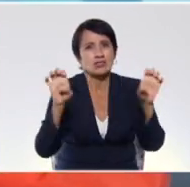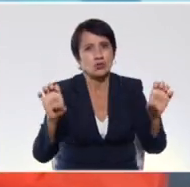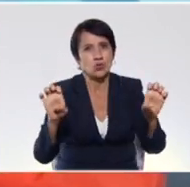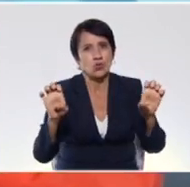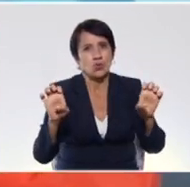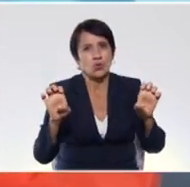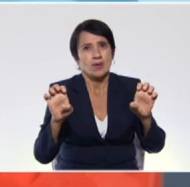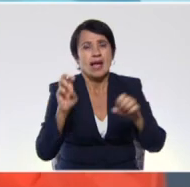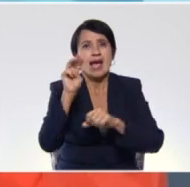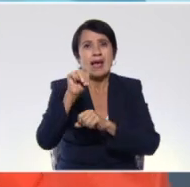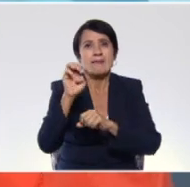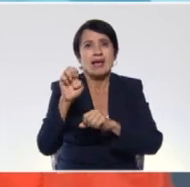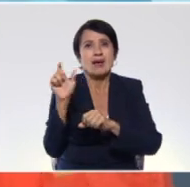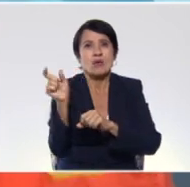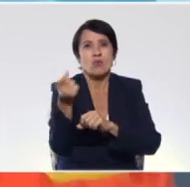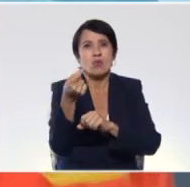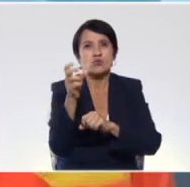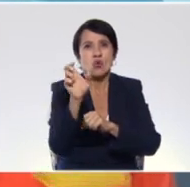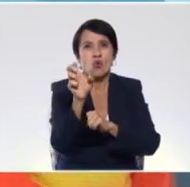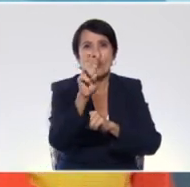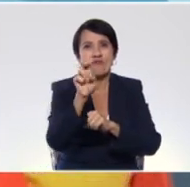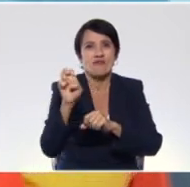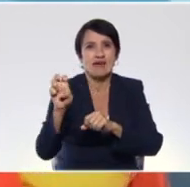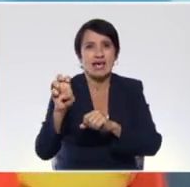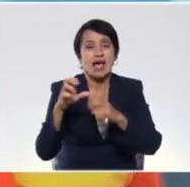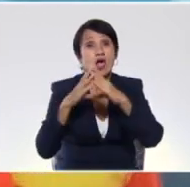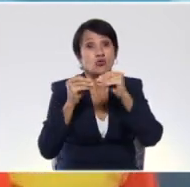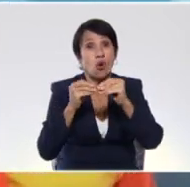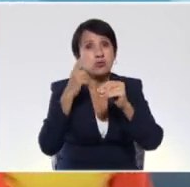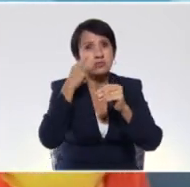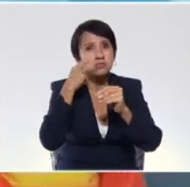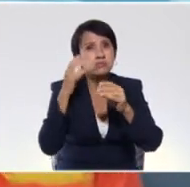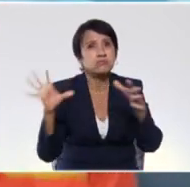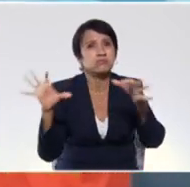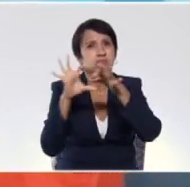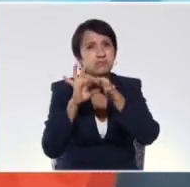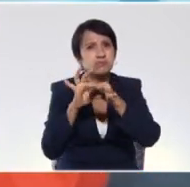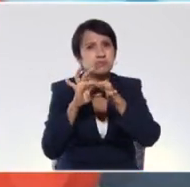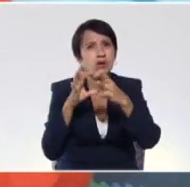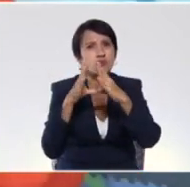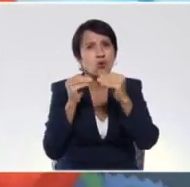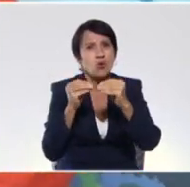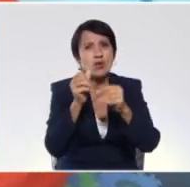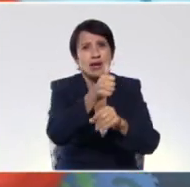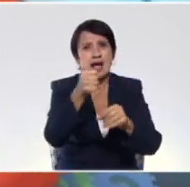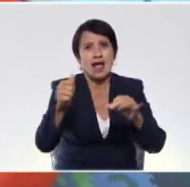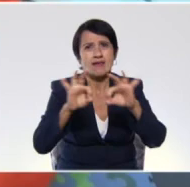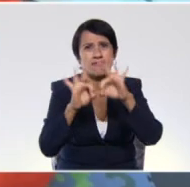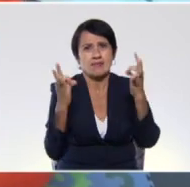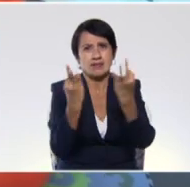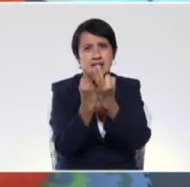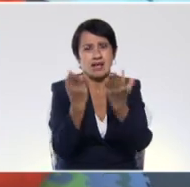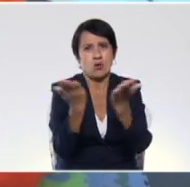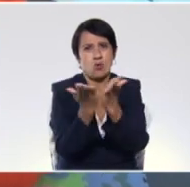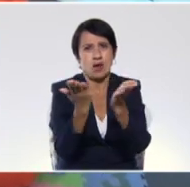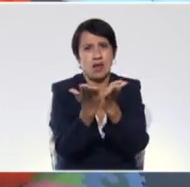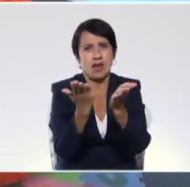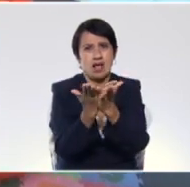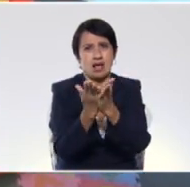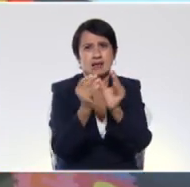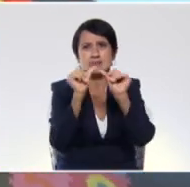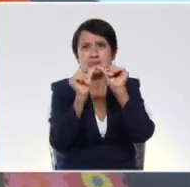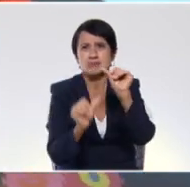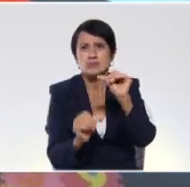Educación, me.gov.be. Allí van al enlace de Cada Familia Una Escuela y descargan toda nuestra